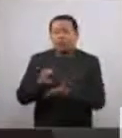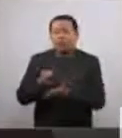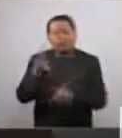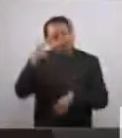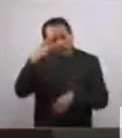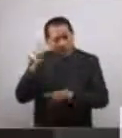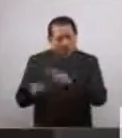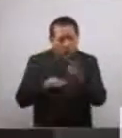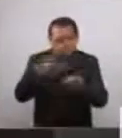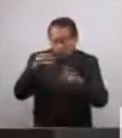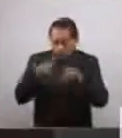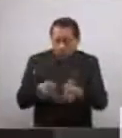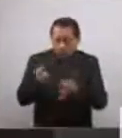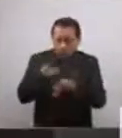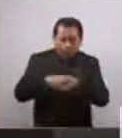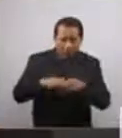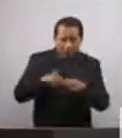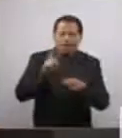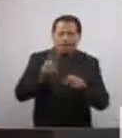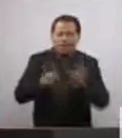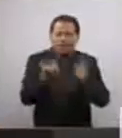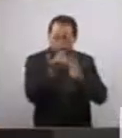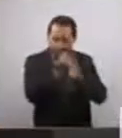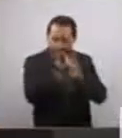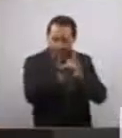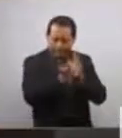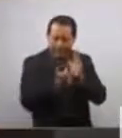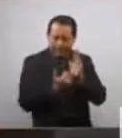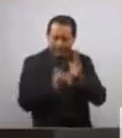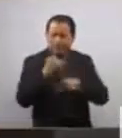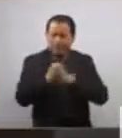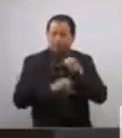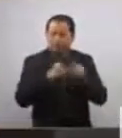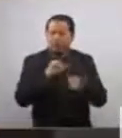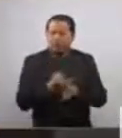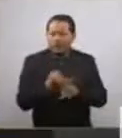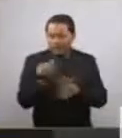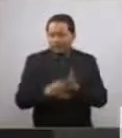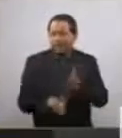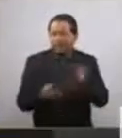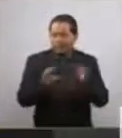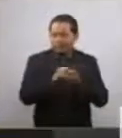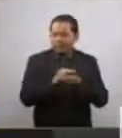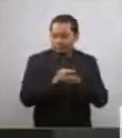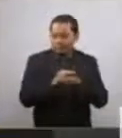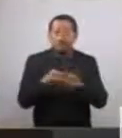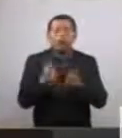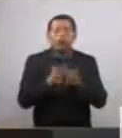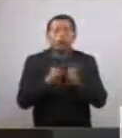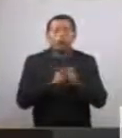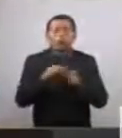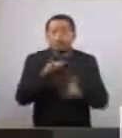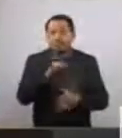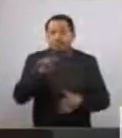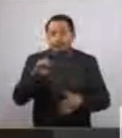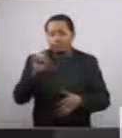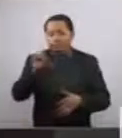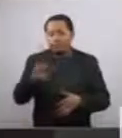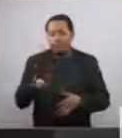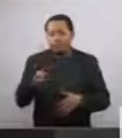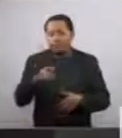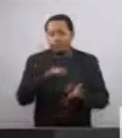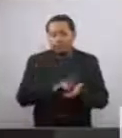apegada a los estándares establecidos en los instrumentos internacionales. El Grupo Parlamentario de Movimiento Ciudadano